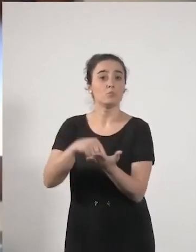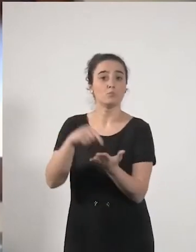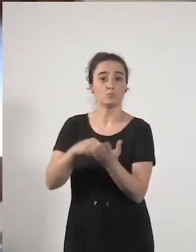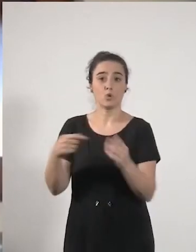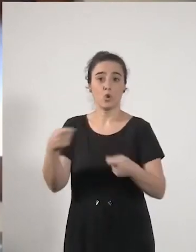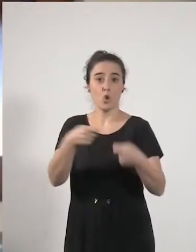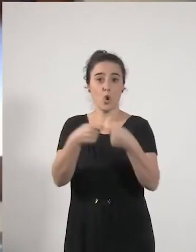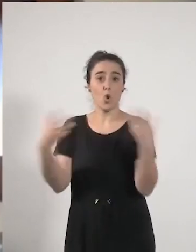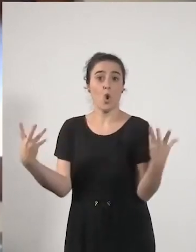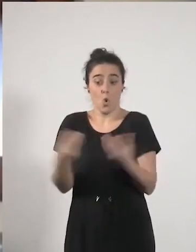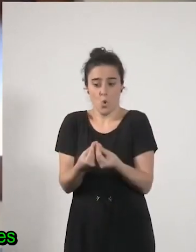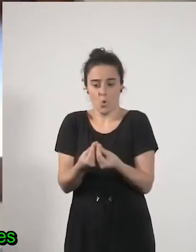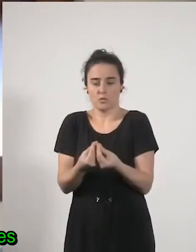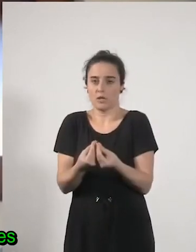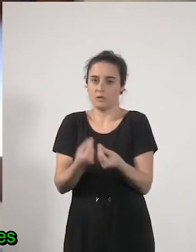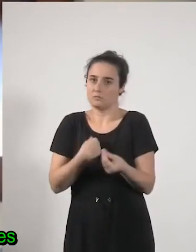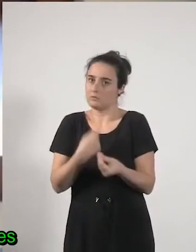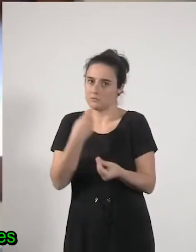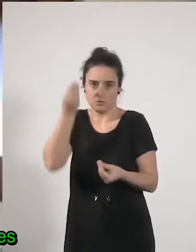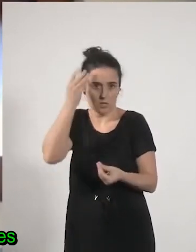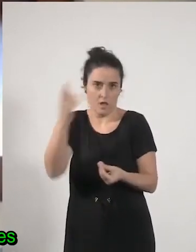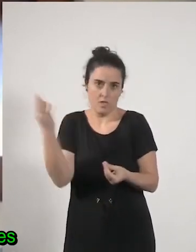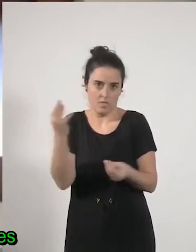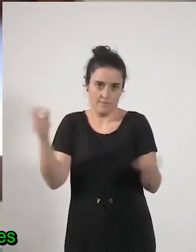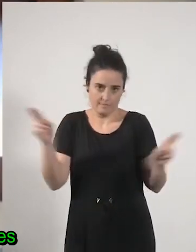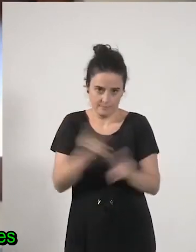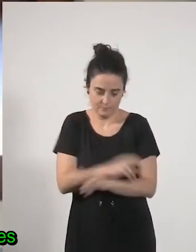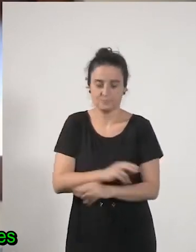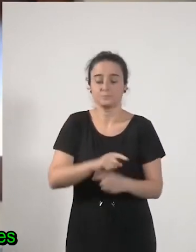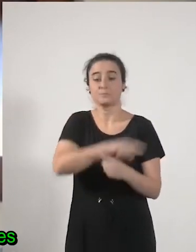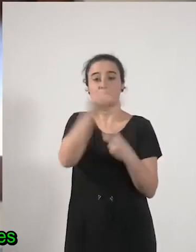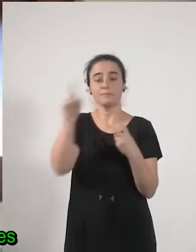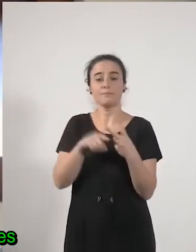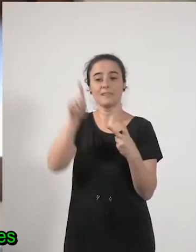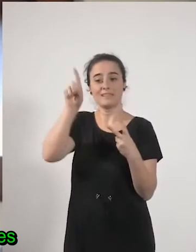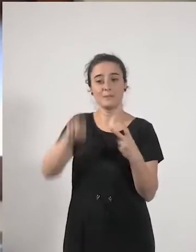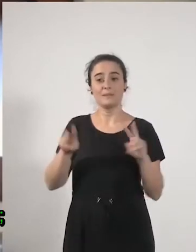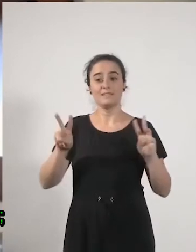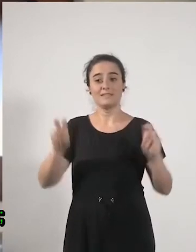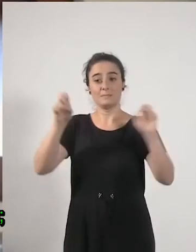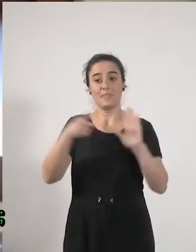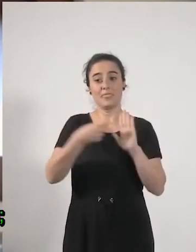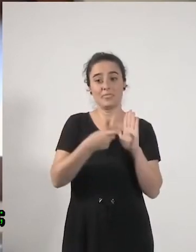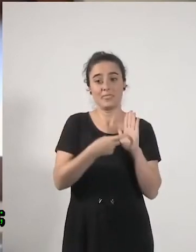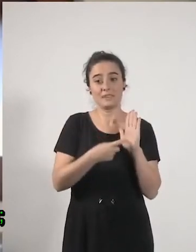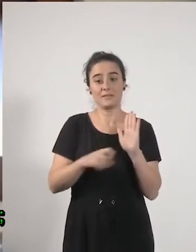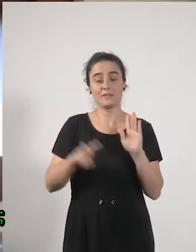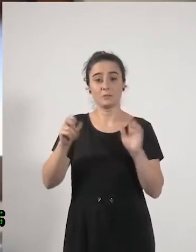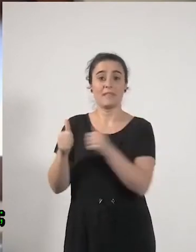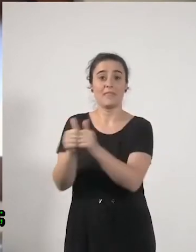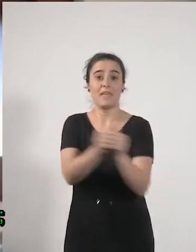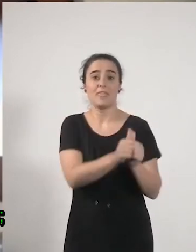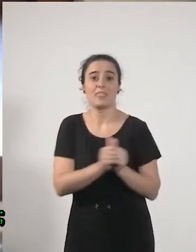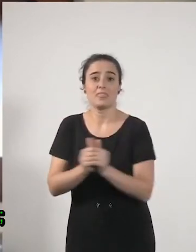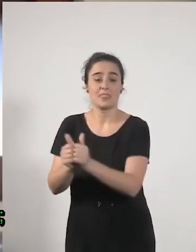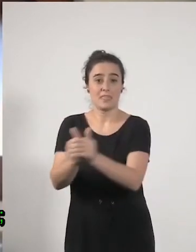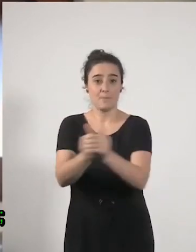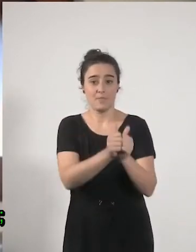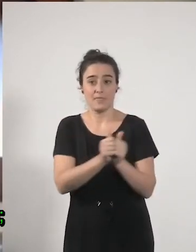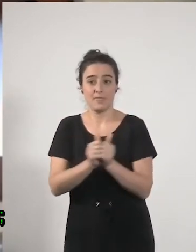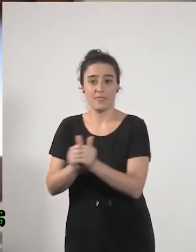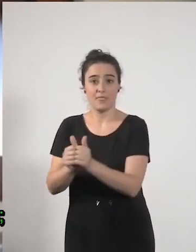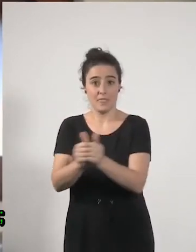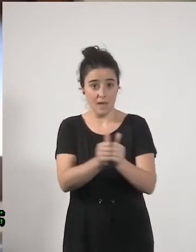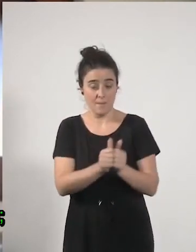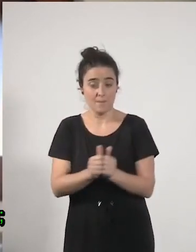vuelvo a traer por otro lado hay que eliminar las desgrabaciones relacionadas con la dependencia con la